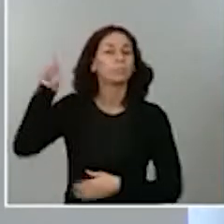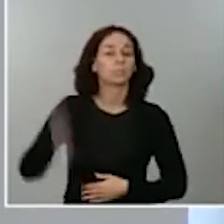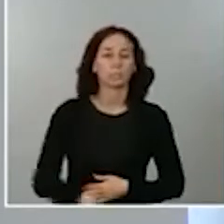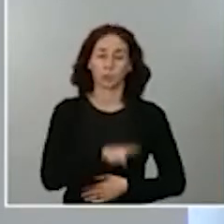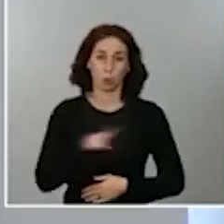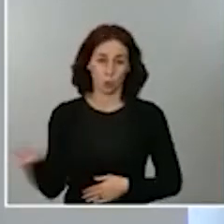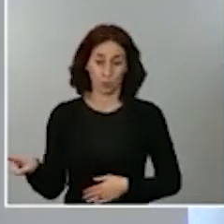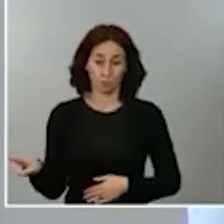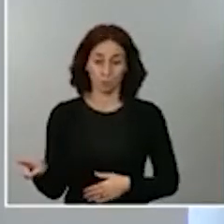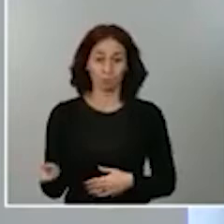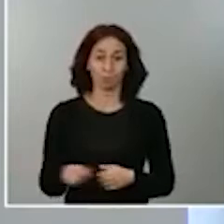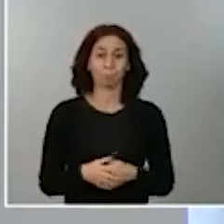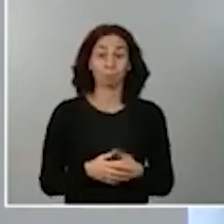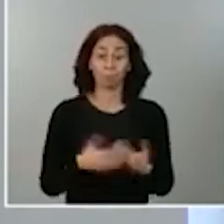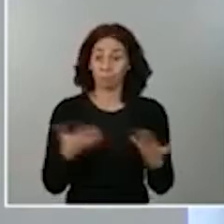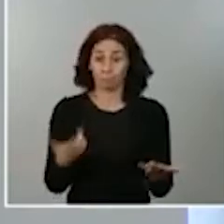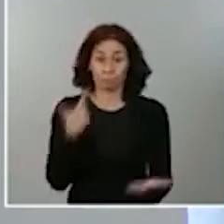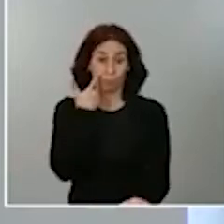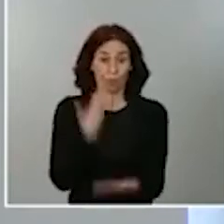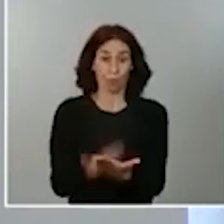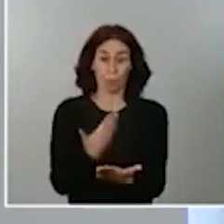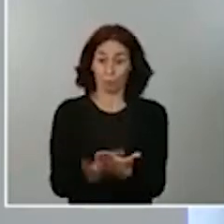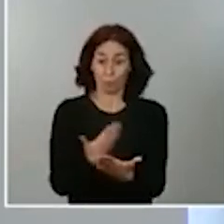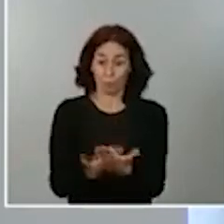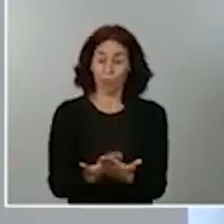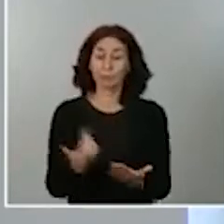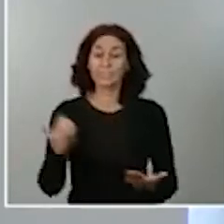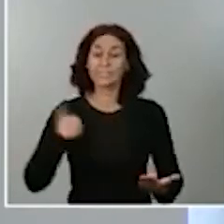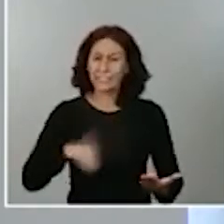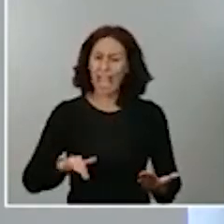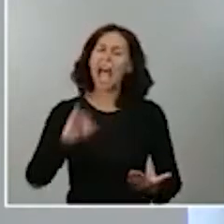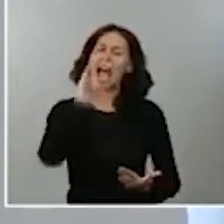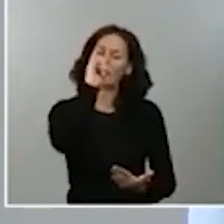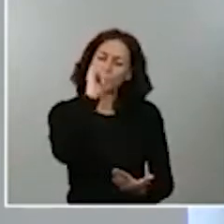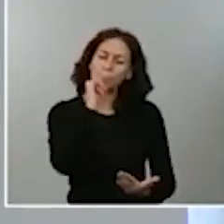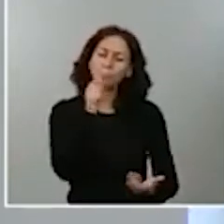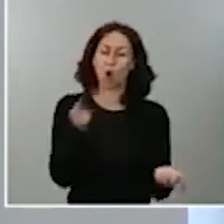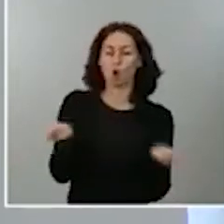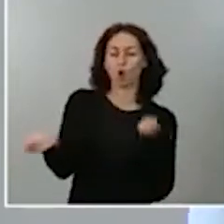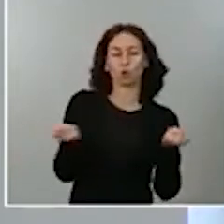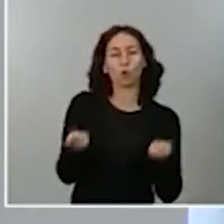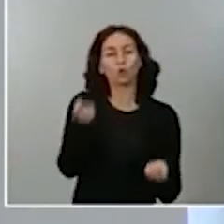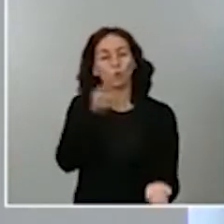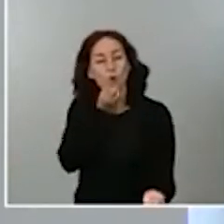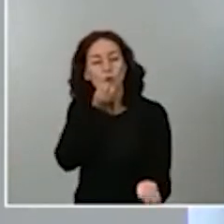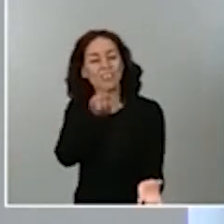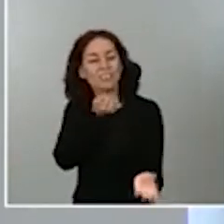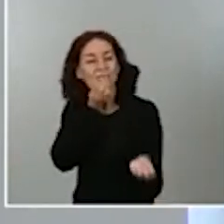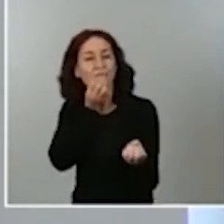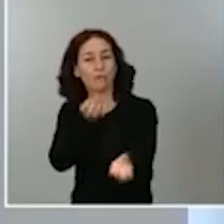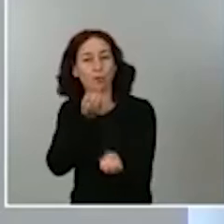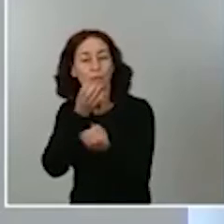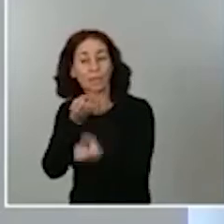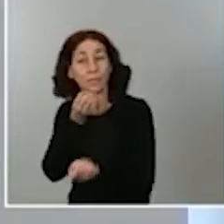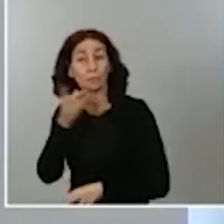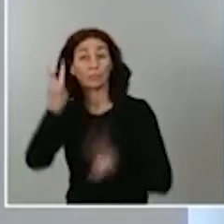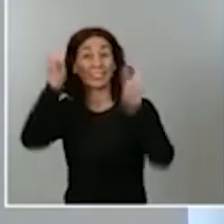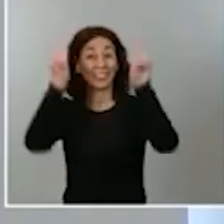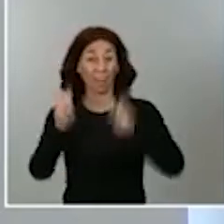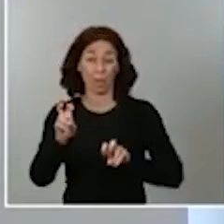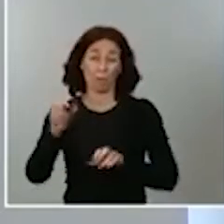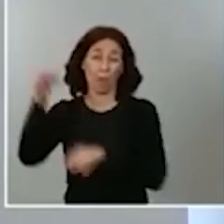como se habrá podido comprobar controles informativos pendientes de la ratificación judicial. Vuelvo a decir, dentro de esa